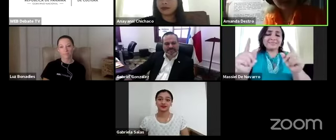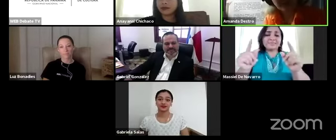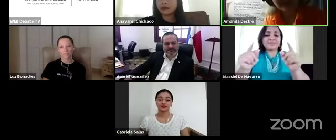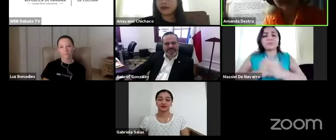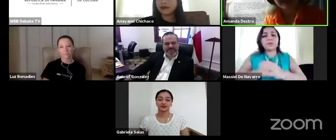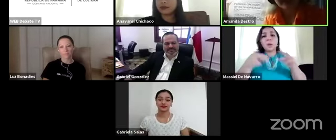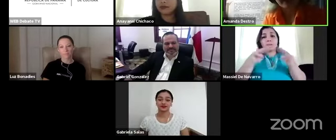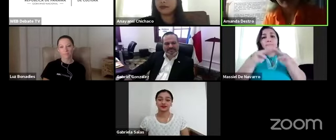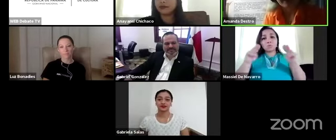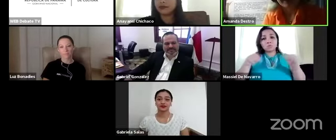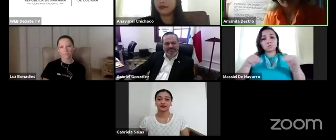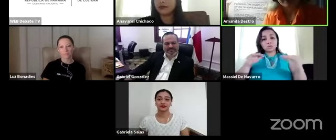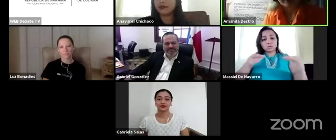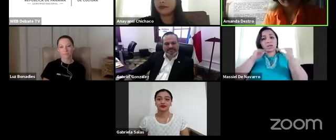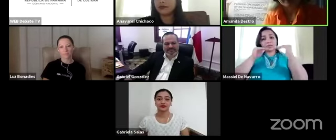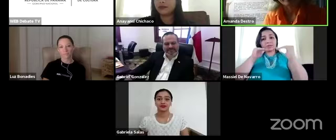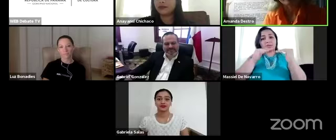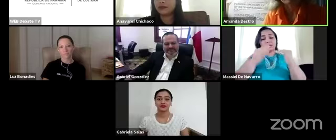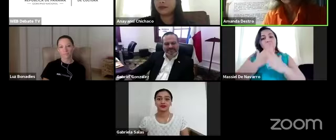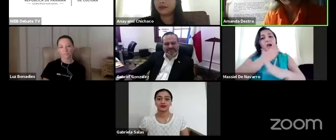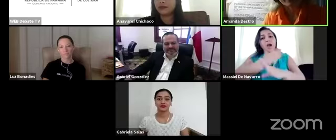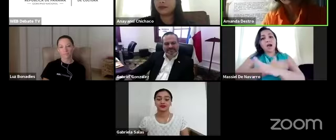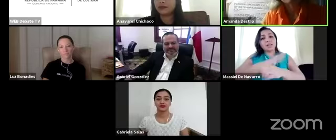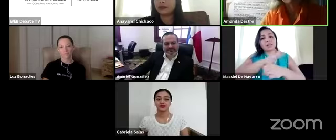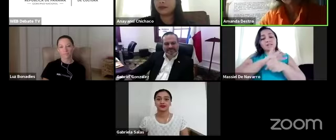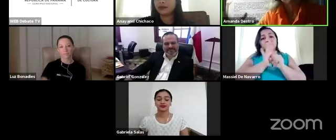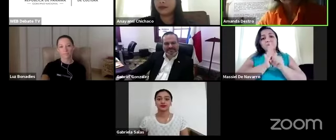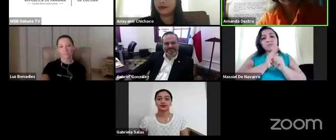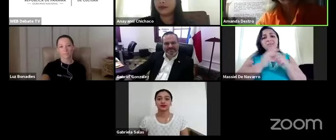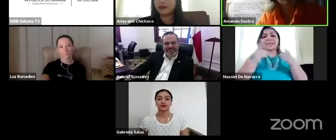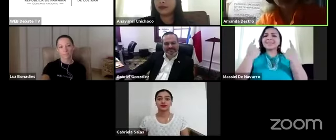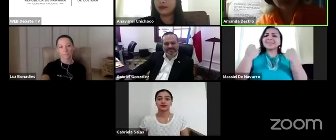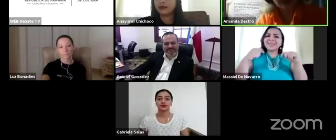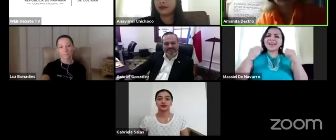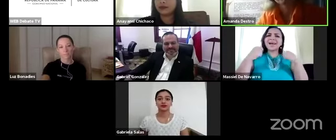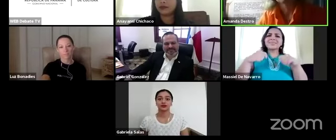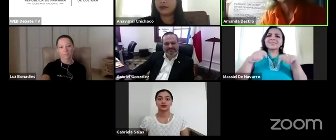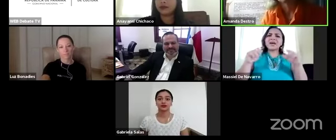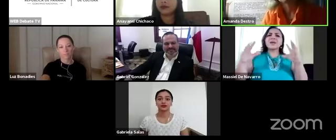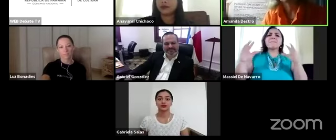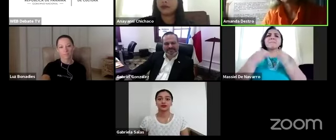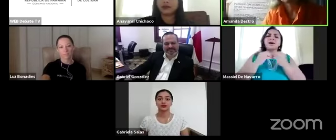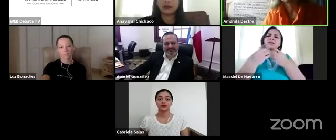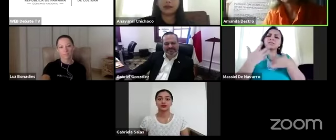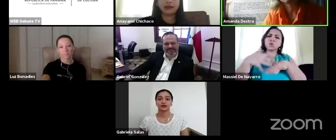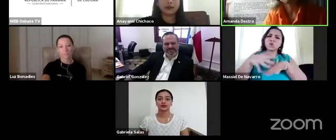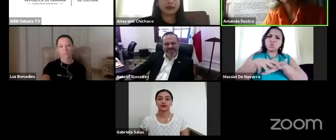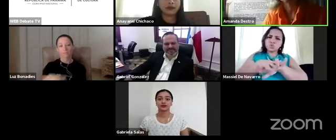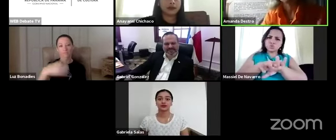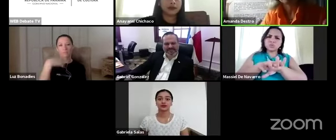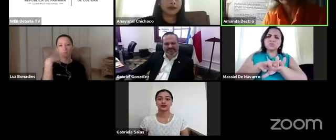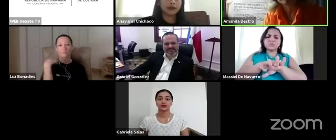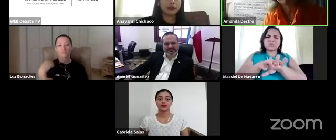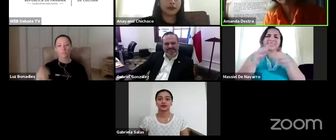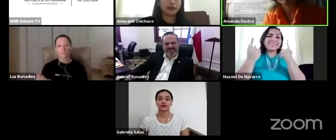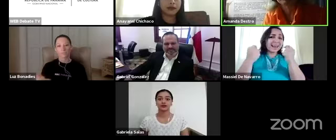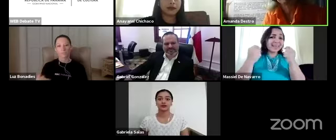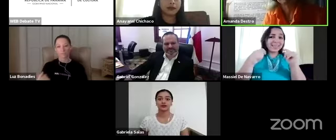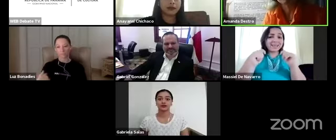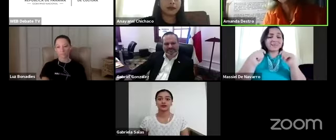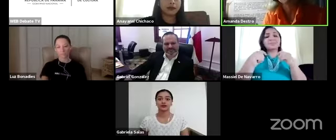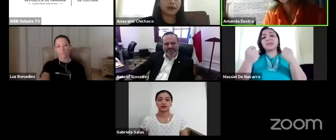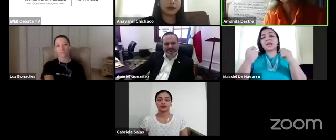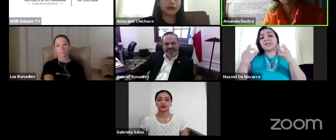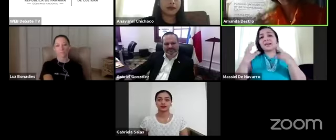del COVID era el de tratar de ser más inclusivos tratar de hacer programas